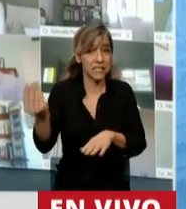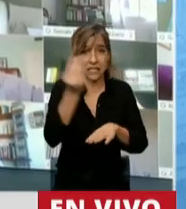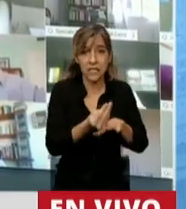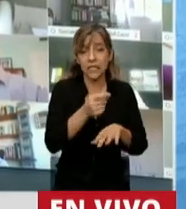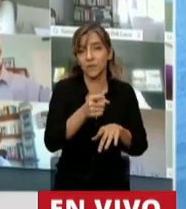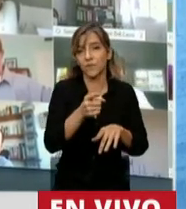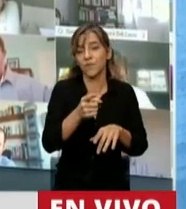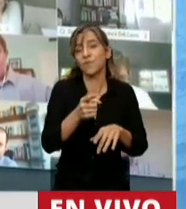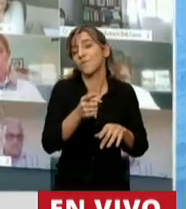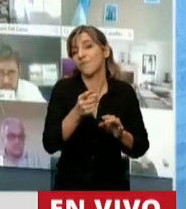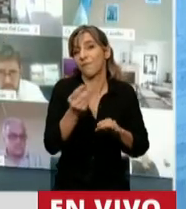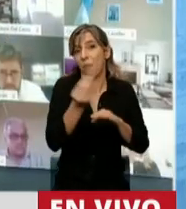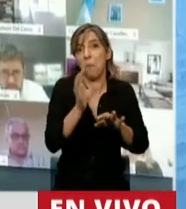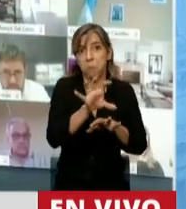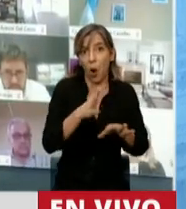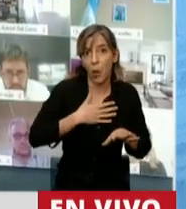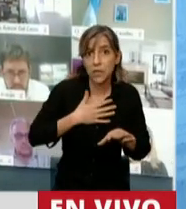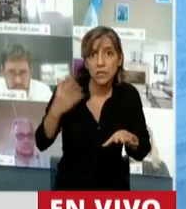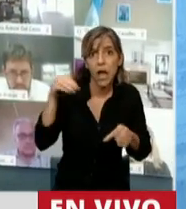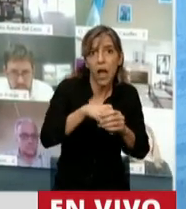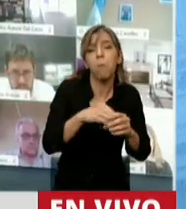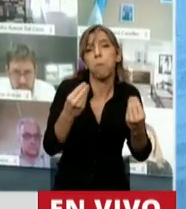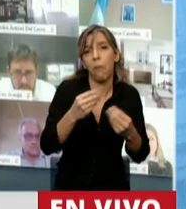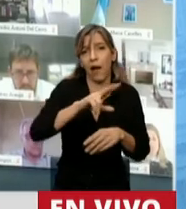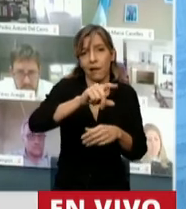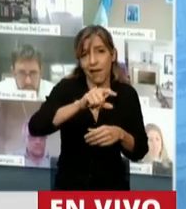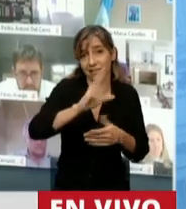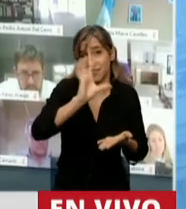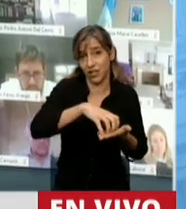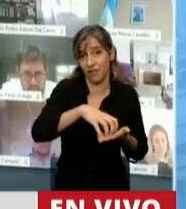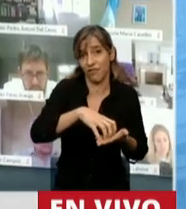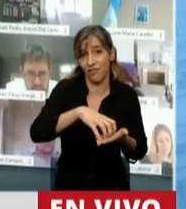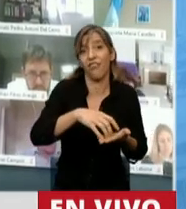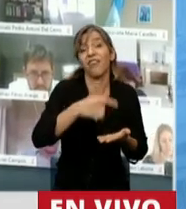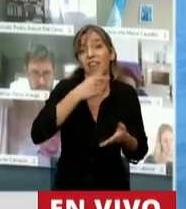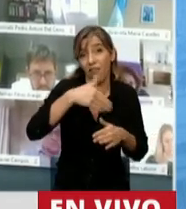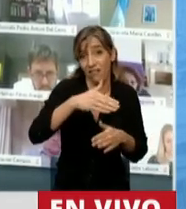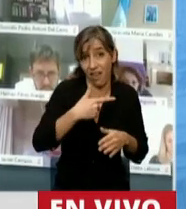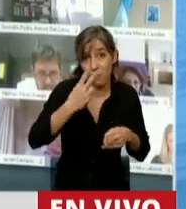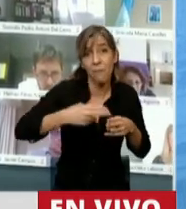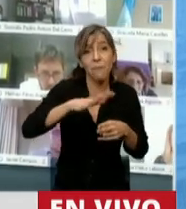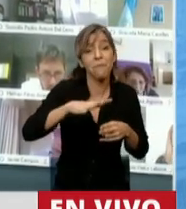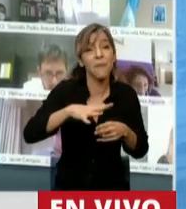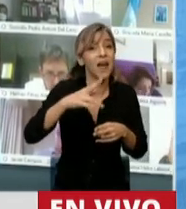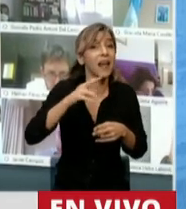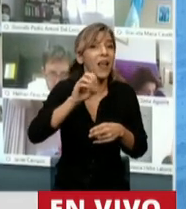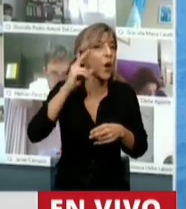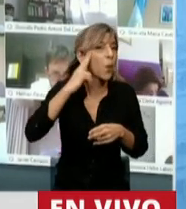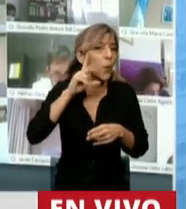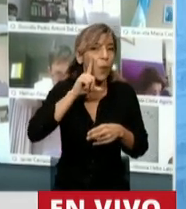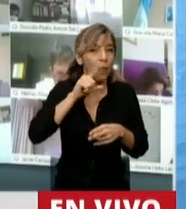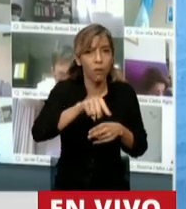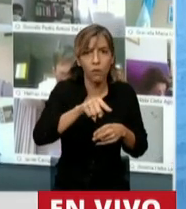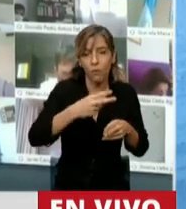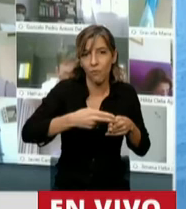pretendía ampliar el negocio del juego poniendo un casino en el Parque 9 de Julio, un patrimonio de todos los tucumanos.